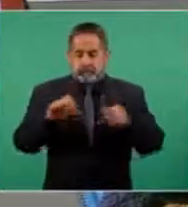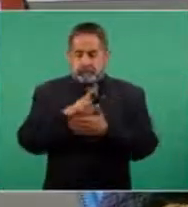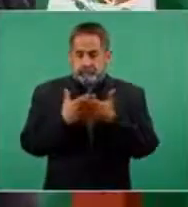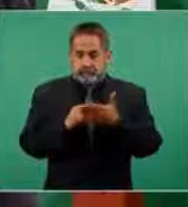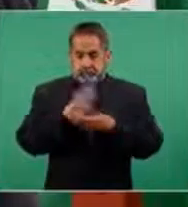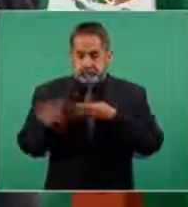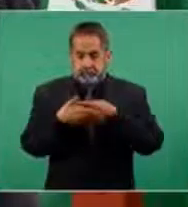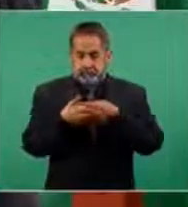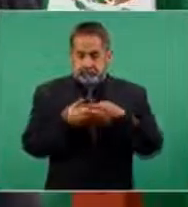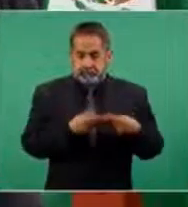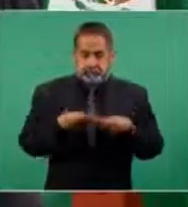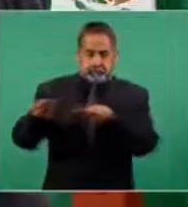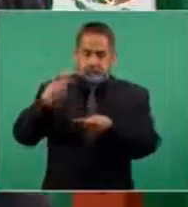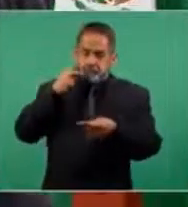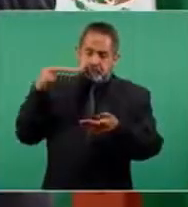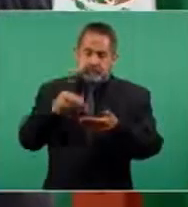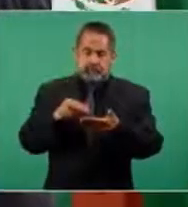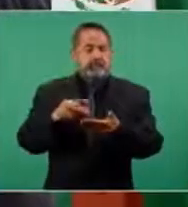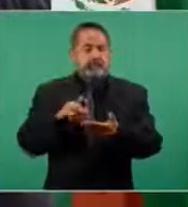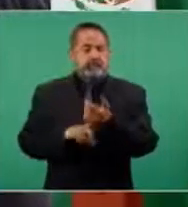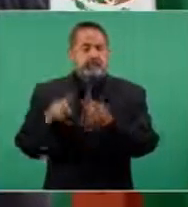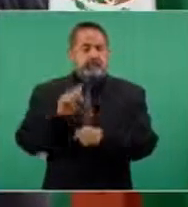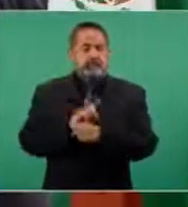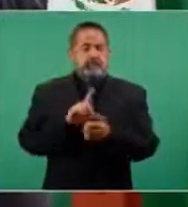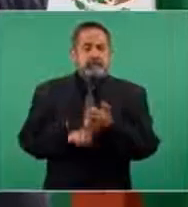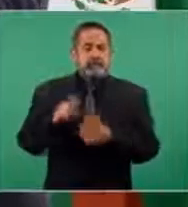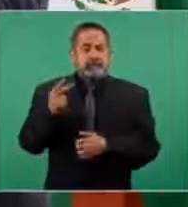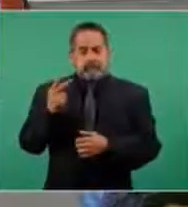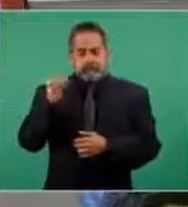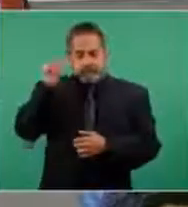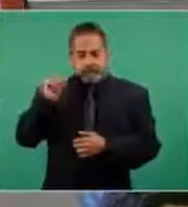proceso de nómina más reciente, del 25 de abril.